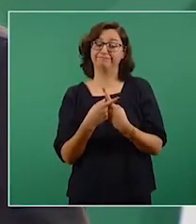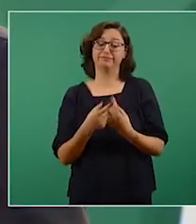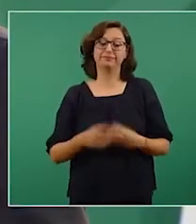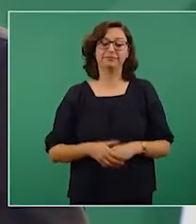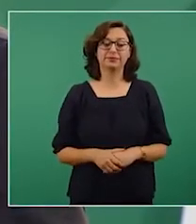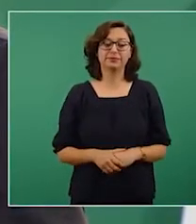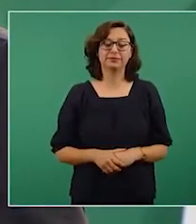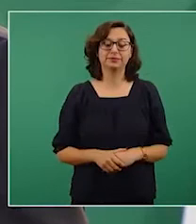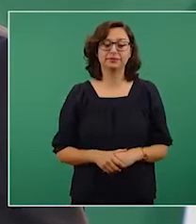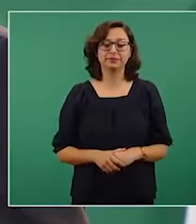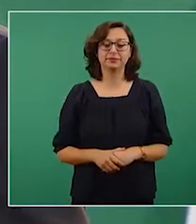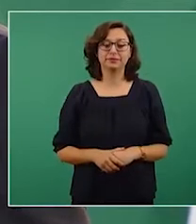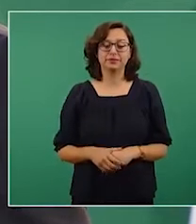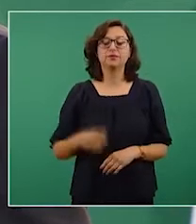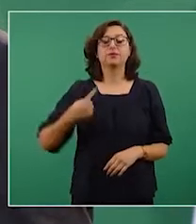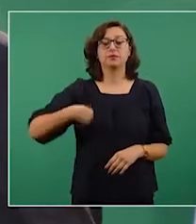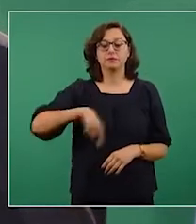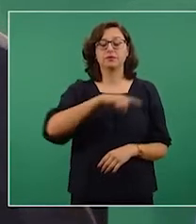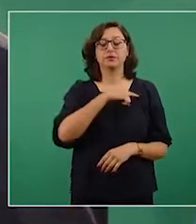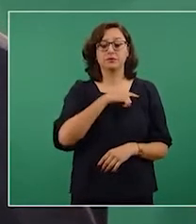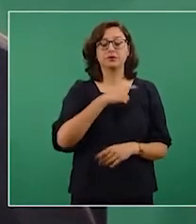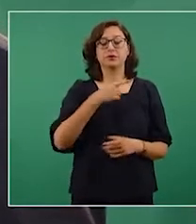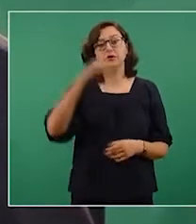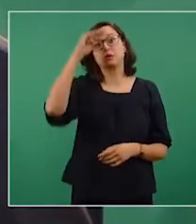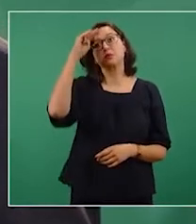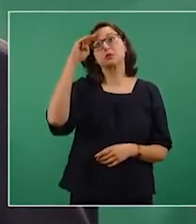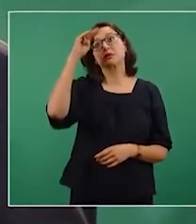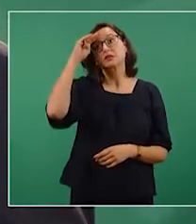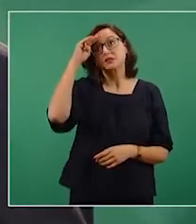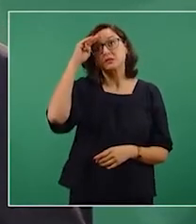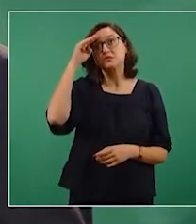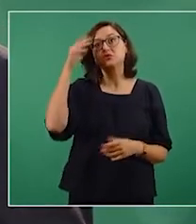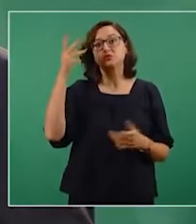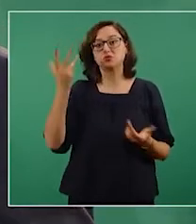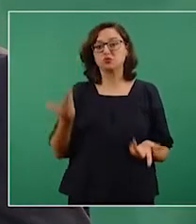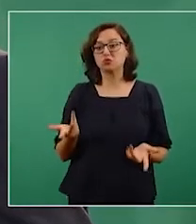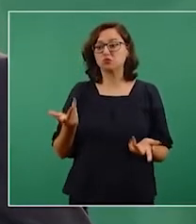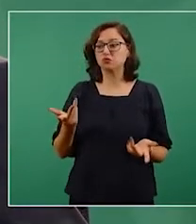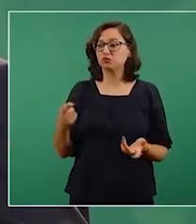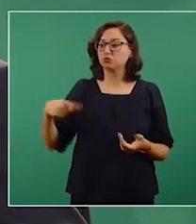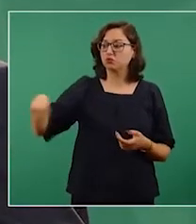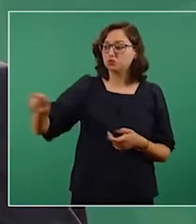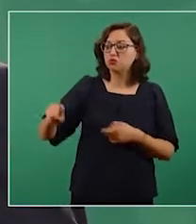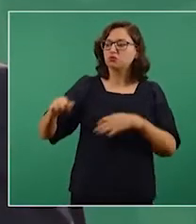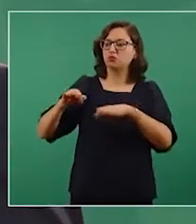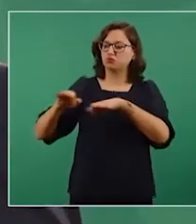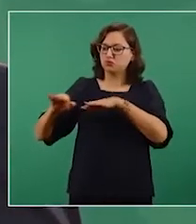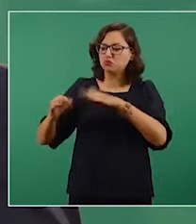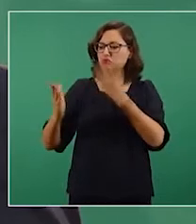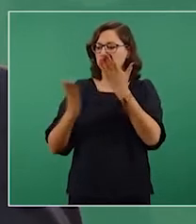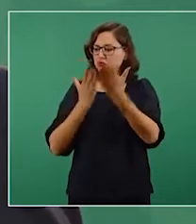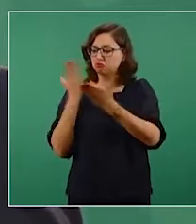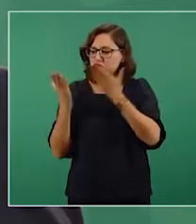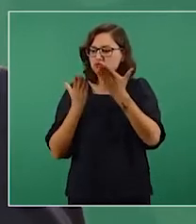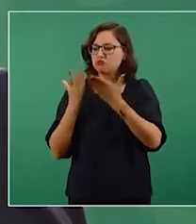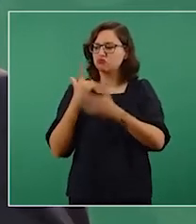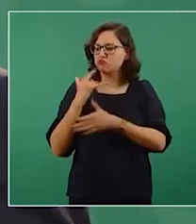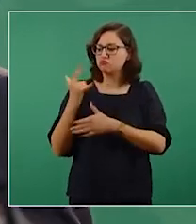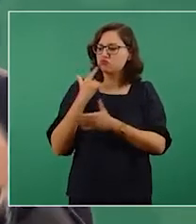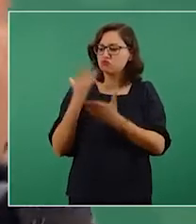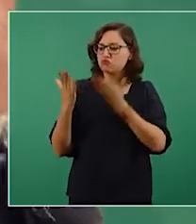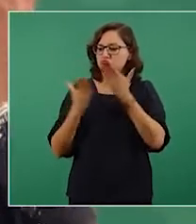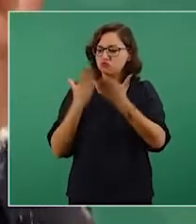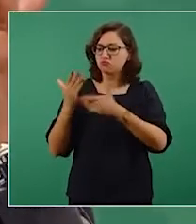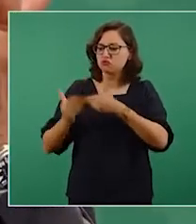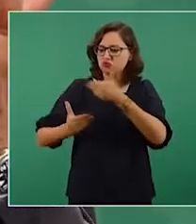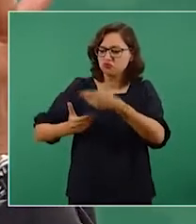Y pensamos también, a diferencia de los conservadores, de que con el trabajo, con el estudio, se